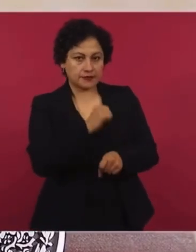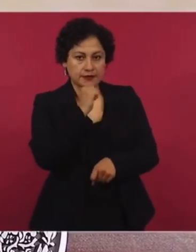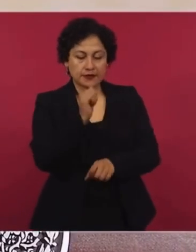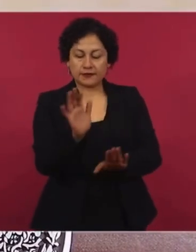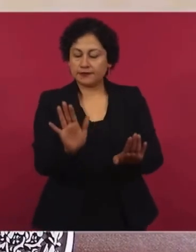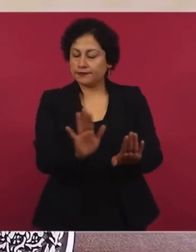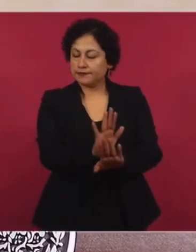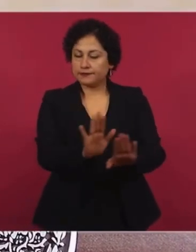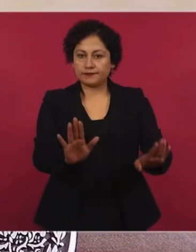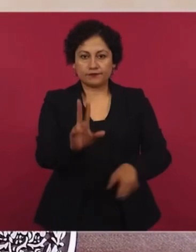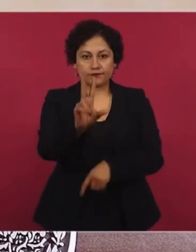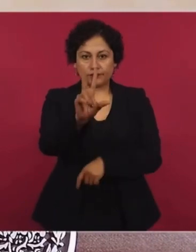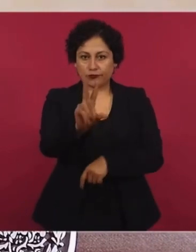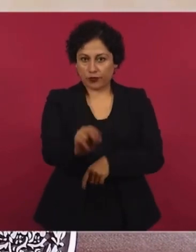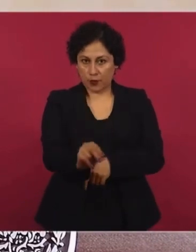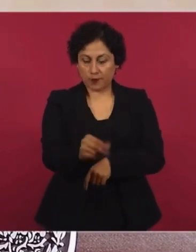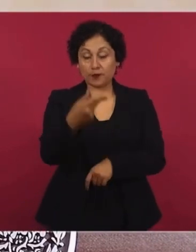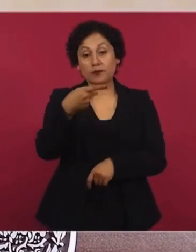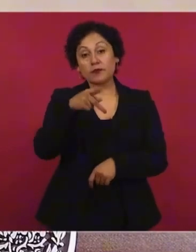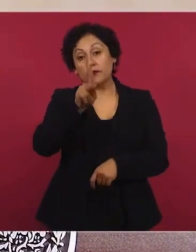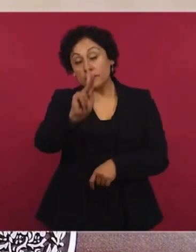objetivos